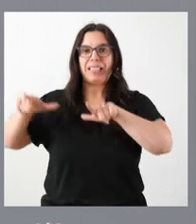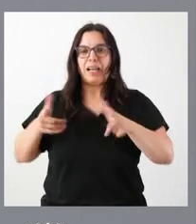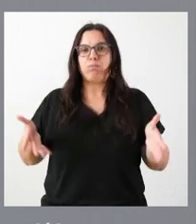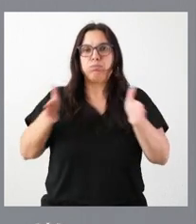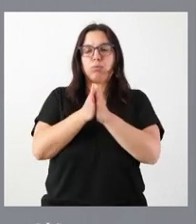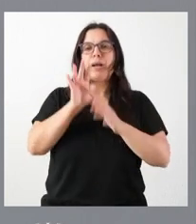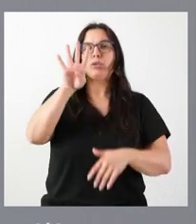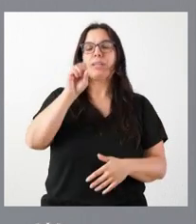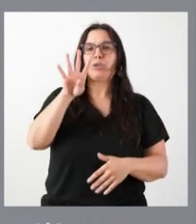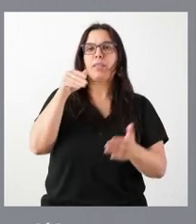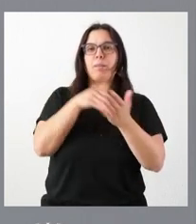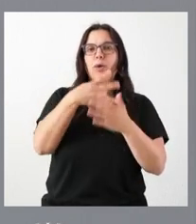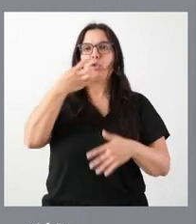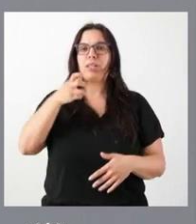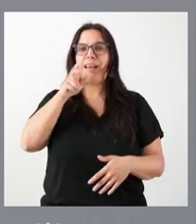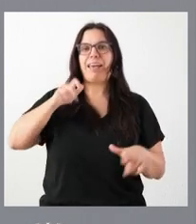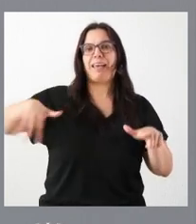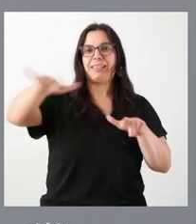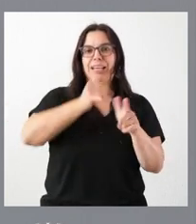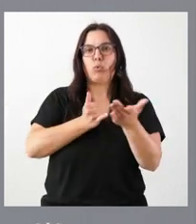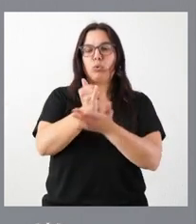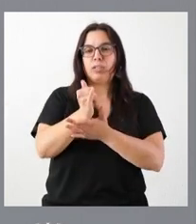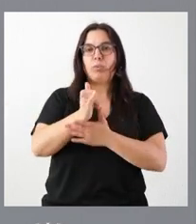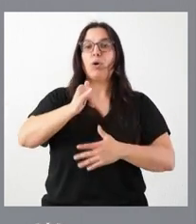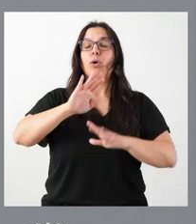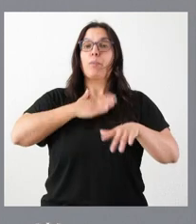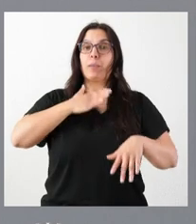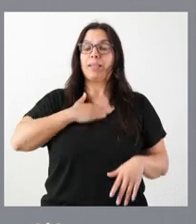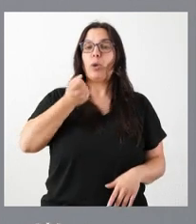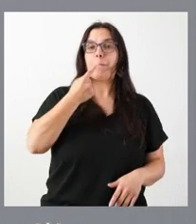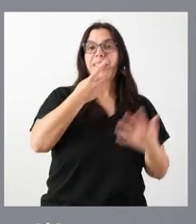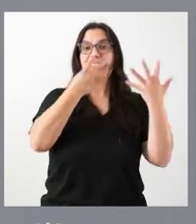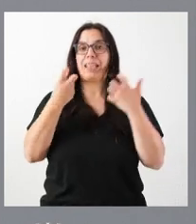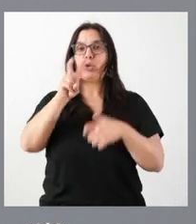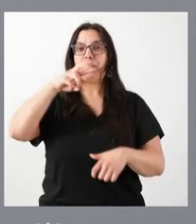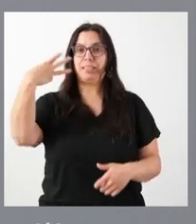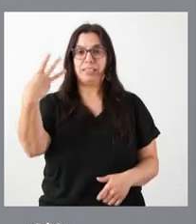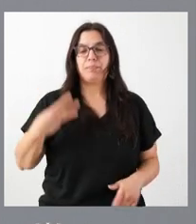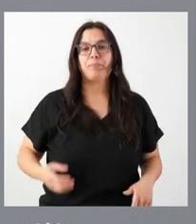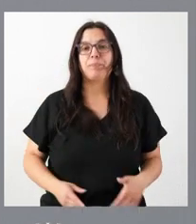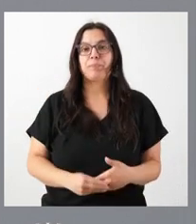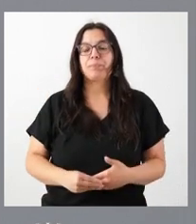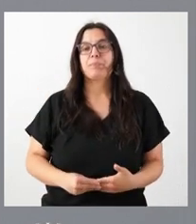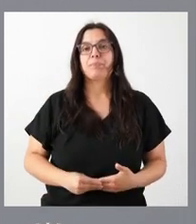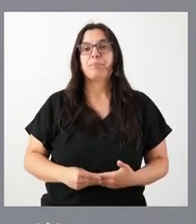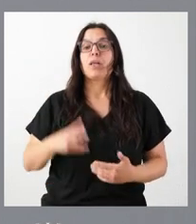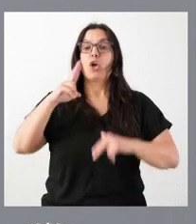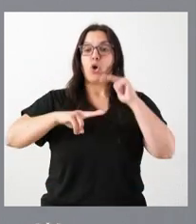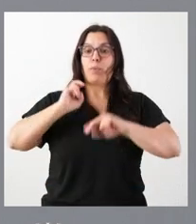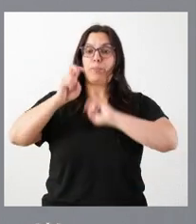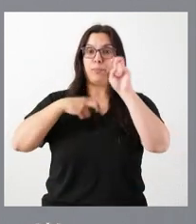.400 hectáreas de cultivo que pertenecen a 1.723 propietarios. Las obras permitirán